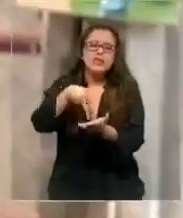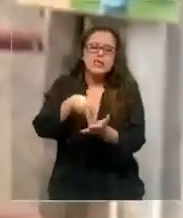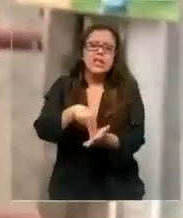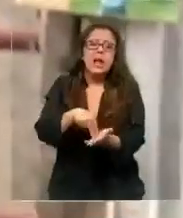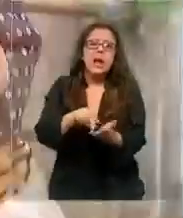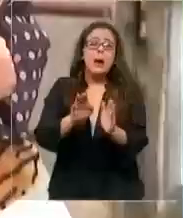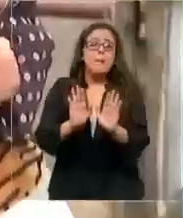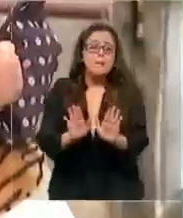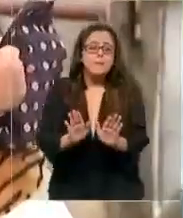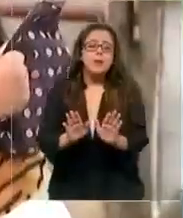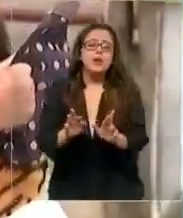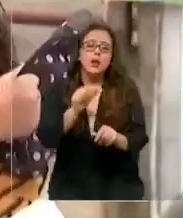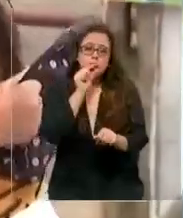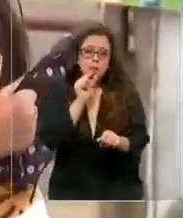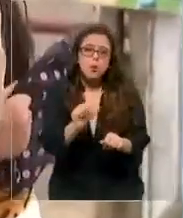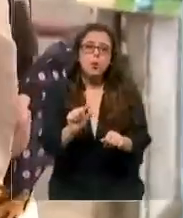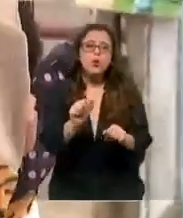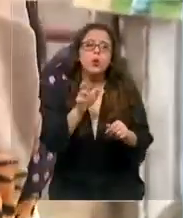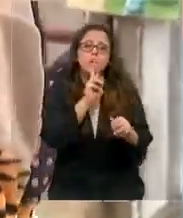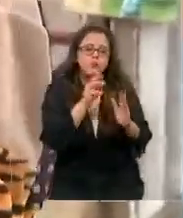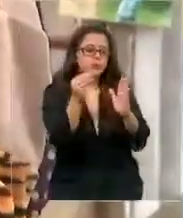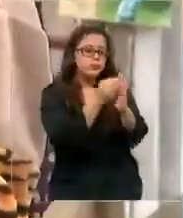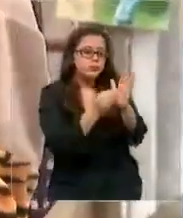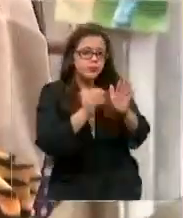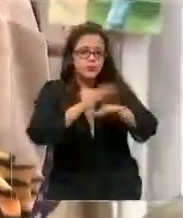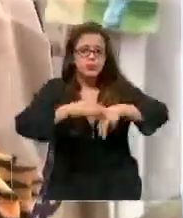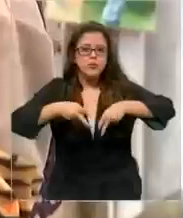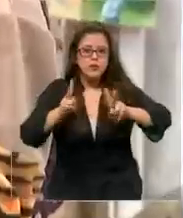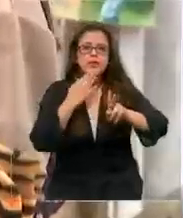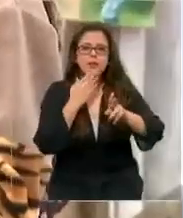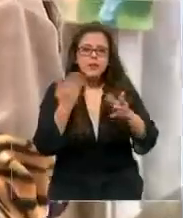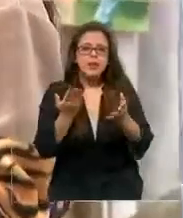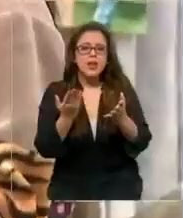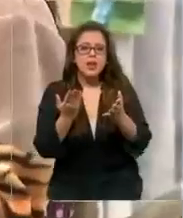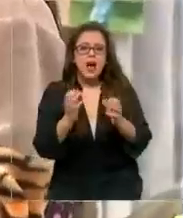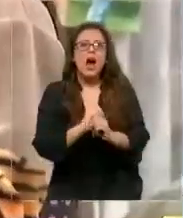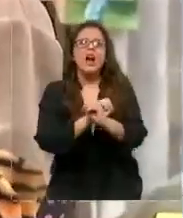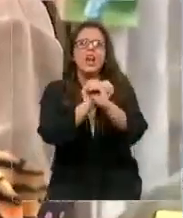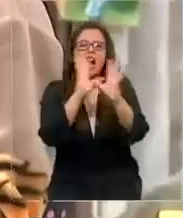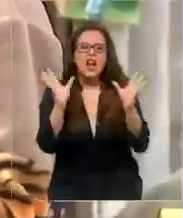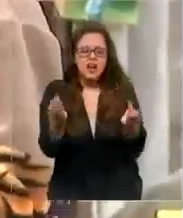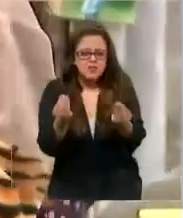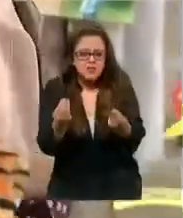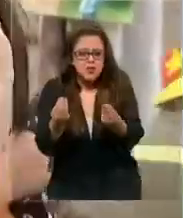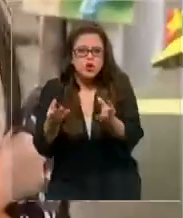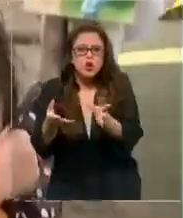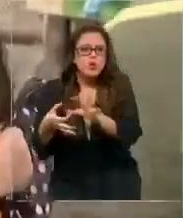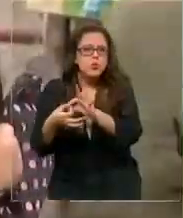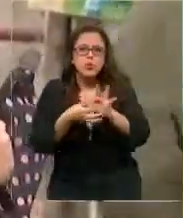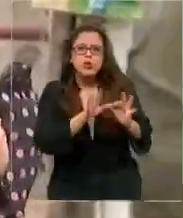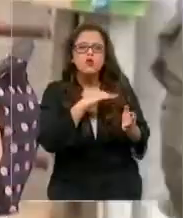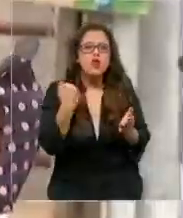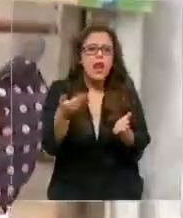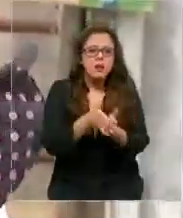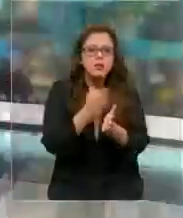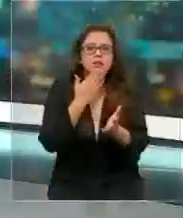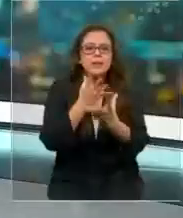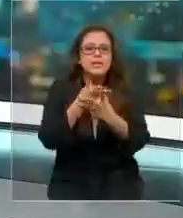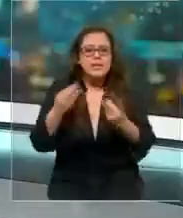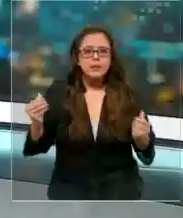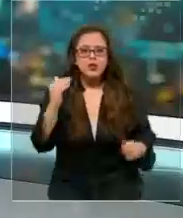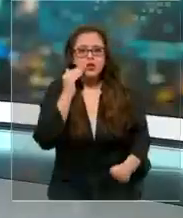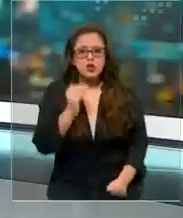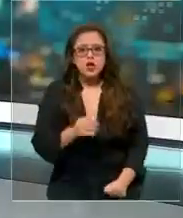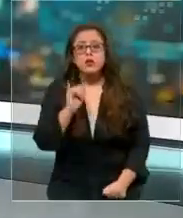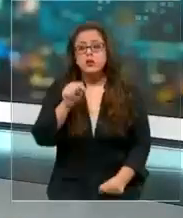que prontamente pueda haber resultados y que permitan aclarar esta lamentable muerte y la desaparición del pequeño Tomás. Claro, una